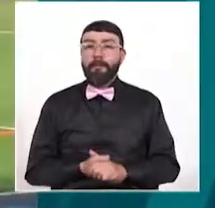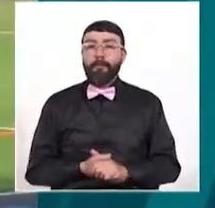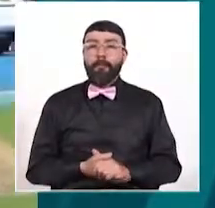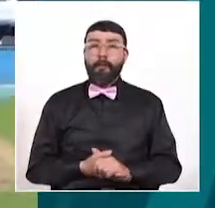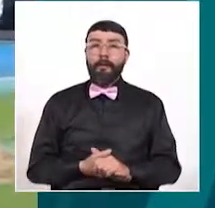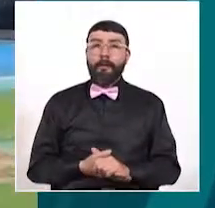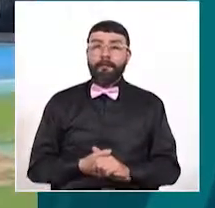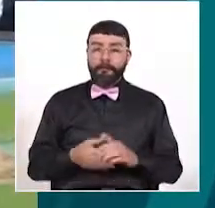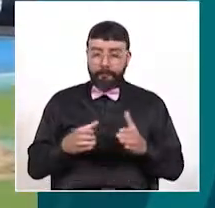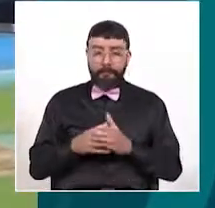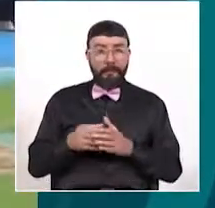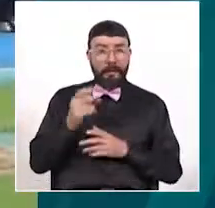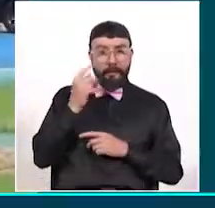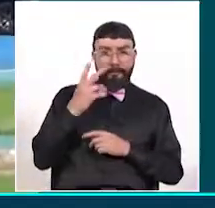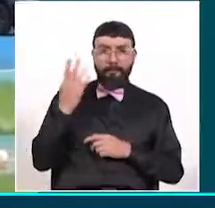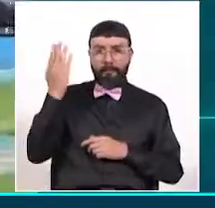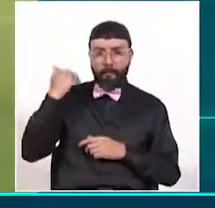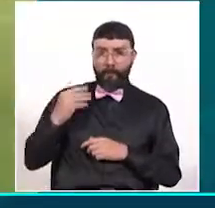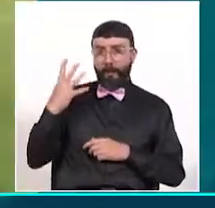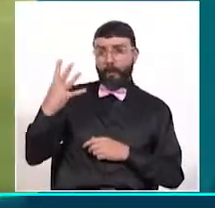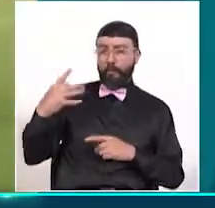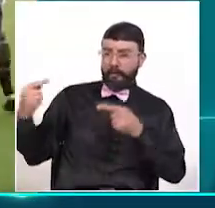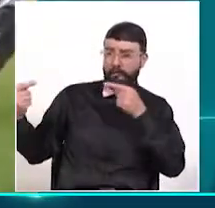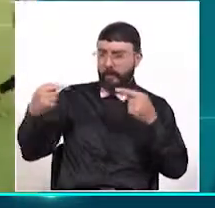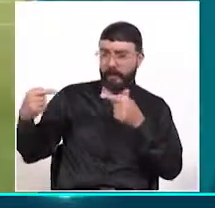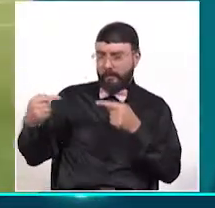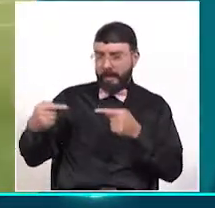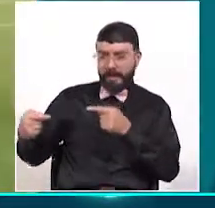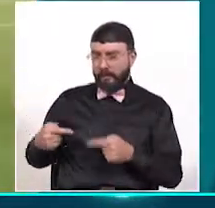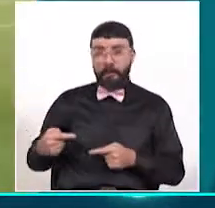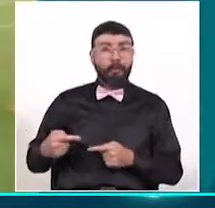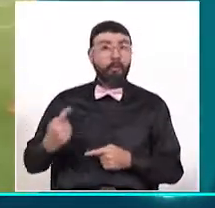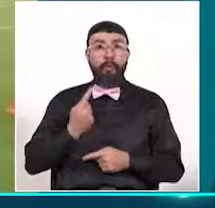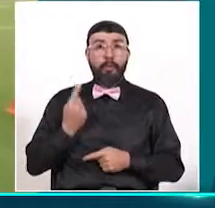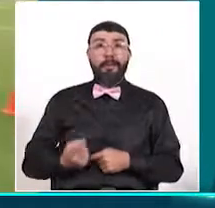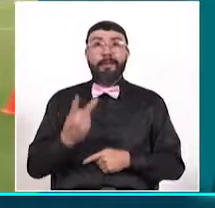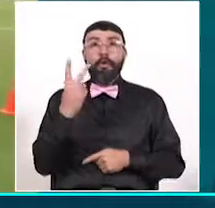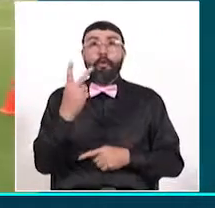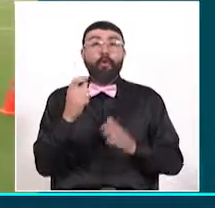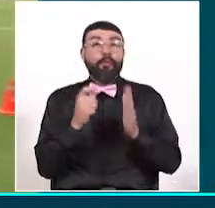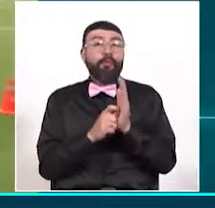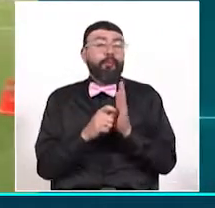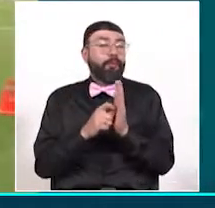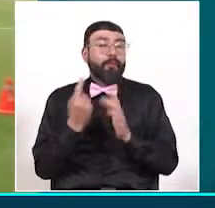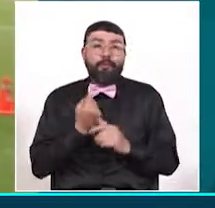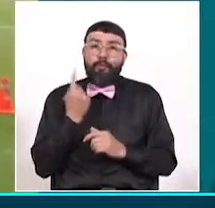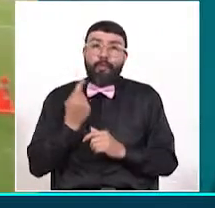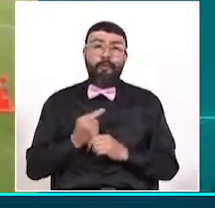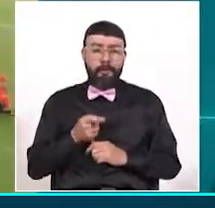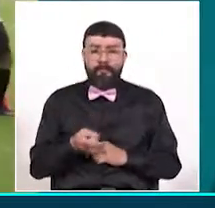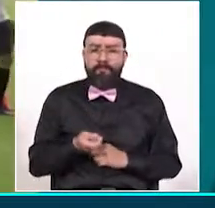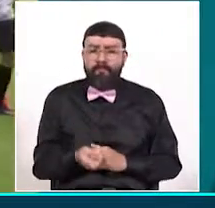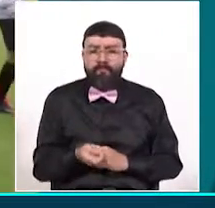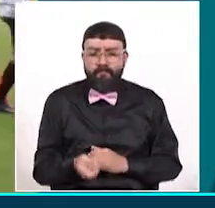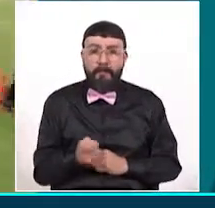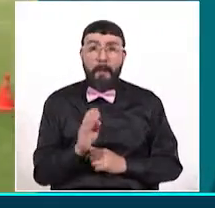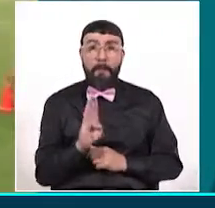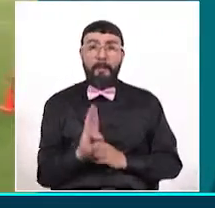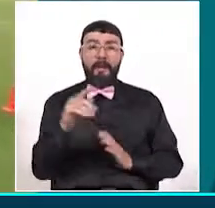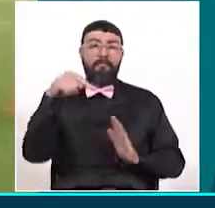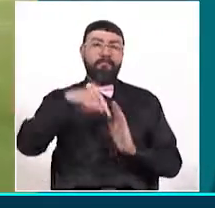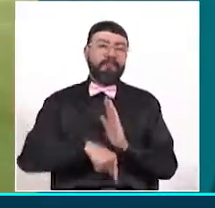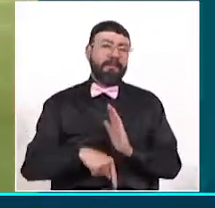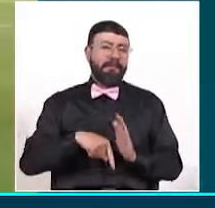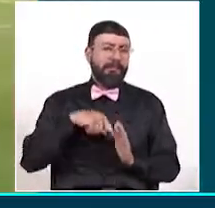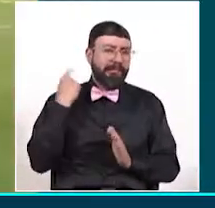Deportivo Pereira ha disputado cuatro encuentros en la Liga, donde solo ha obtenido dos puntos y el descenso le respira en la nuca. El técnico Jorge